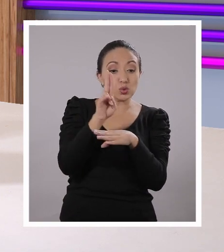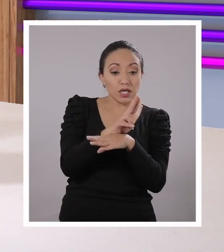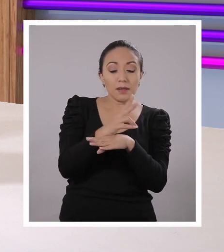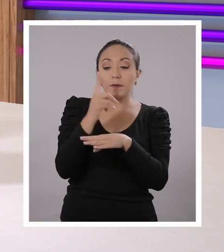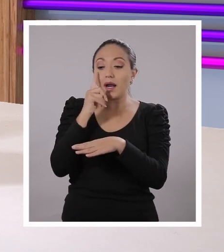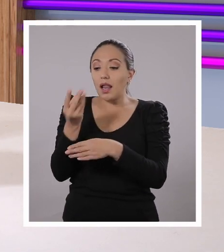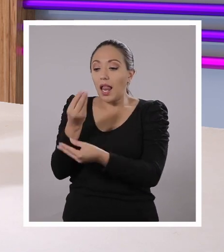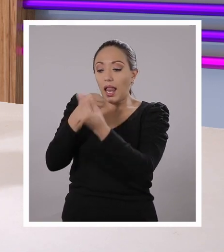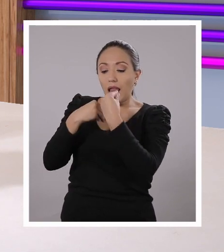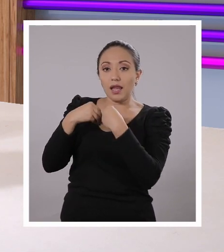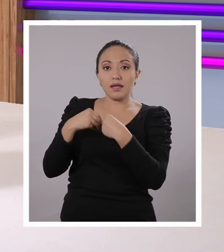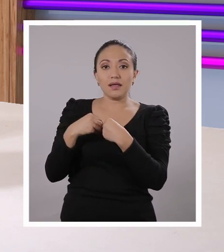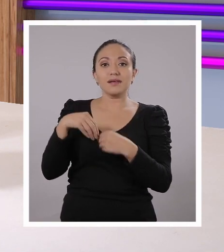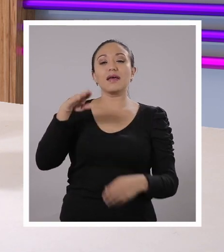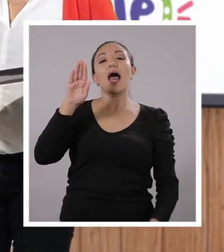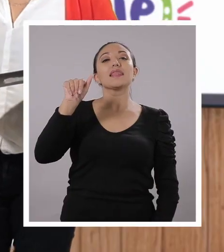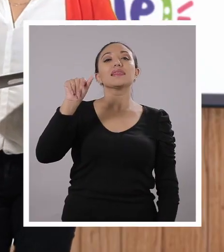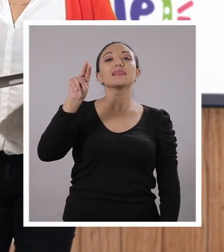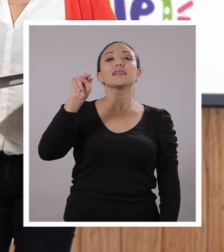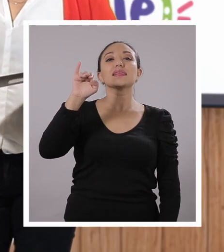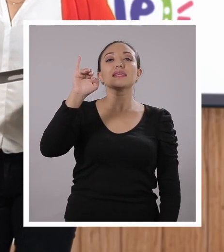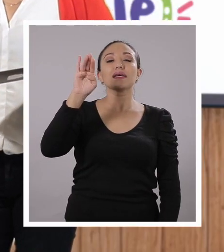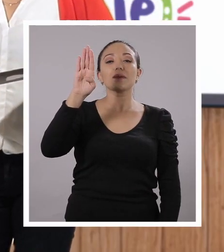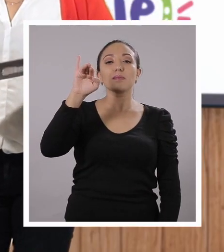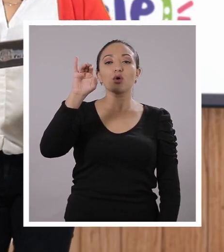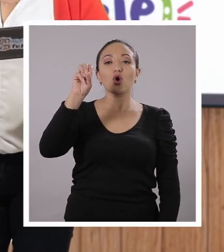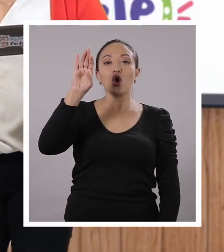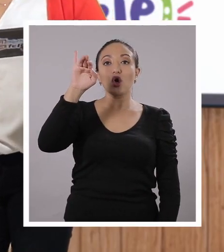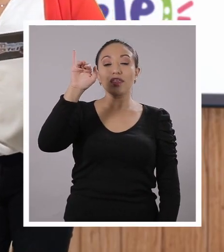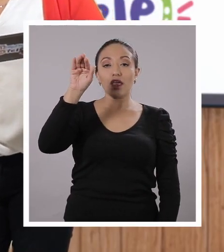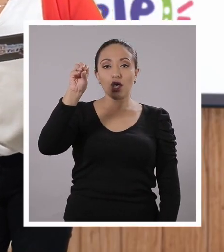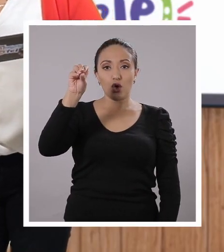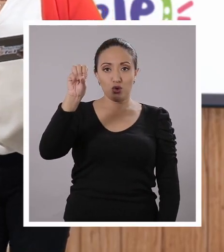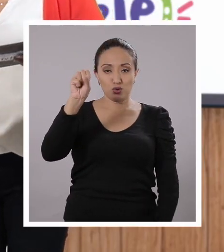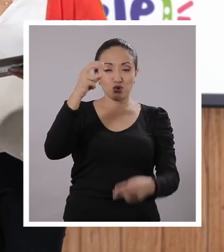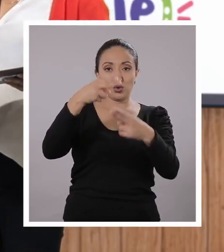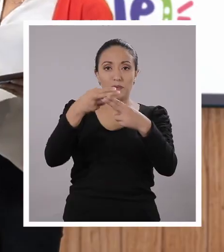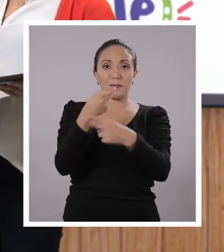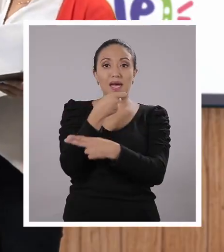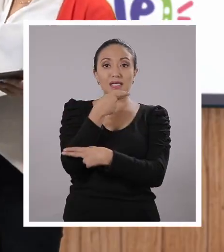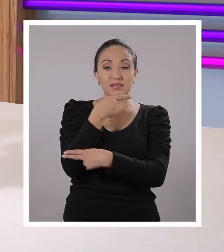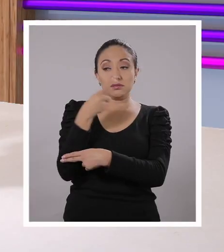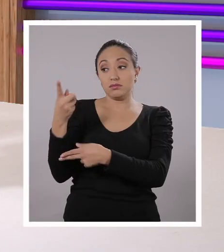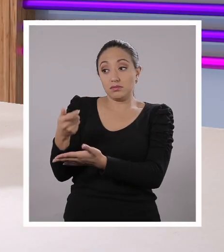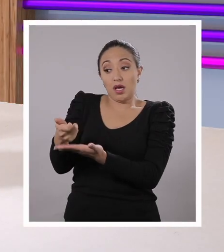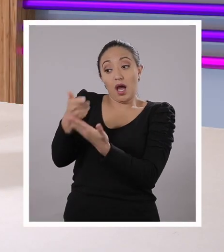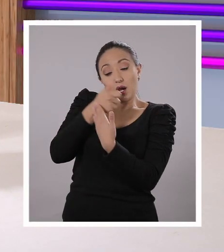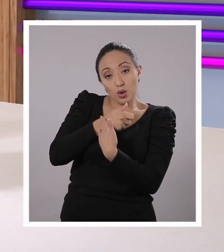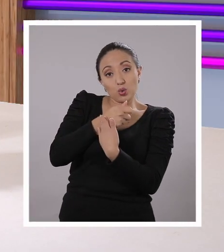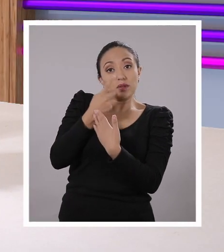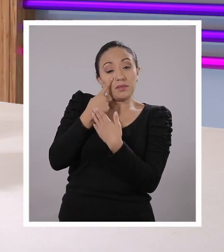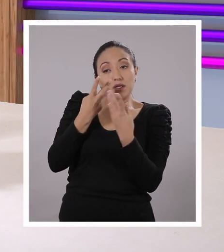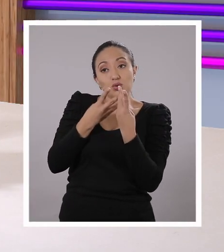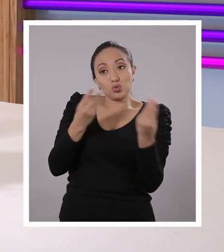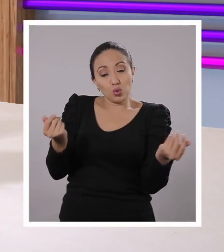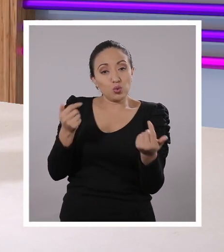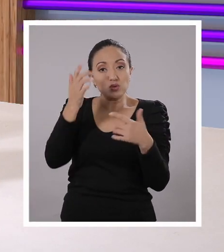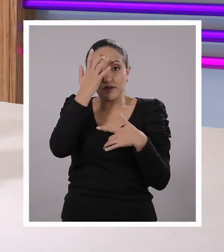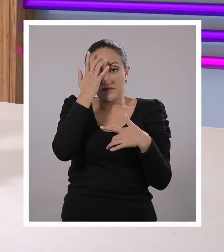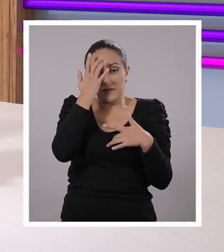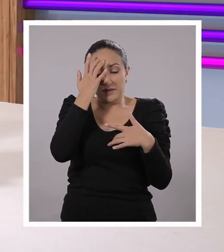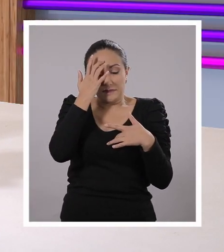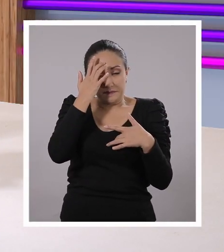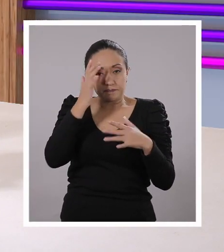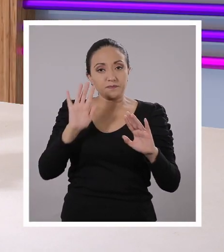origen bacteriano. ¿Qué será? Antibióticos. Sí, señor. Y vamos terminando. antibióticos nos ayudan y se